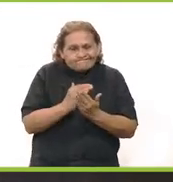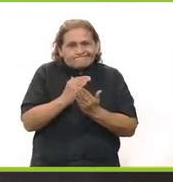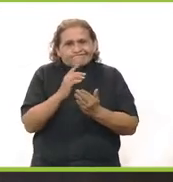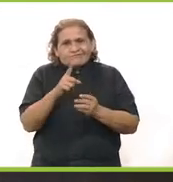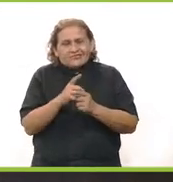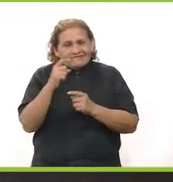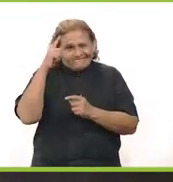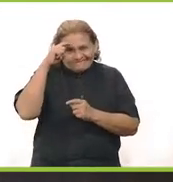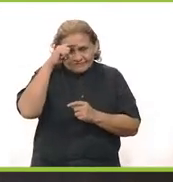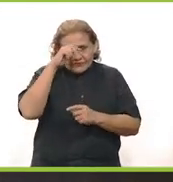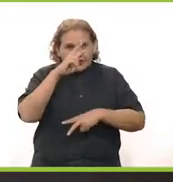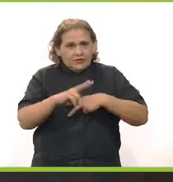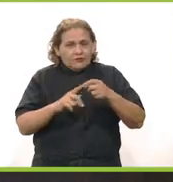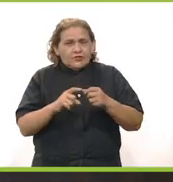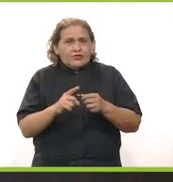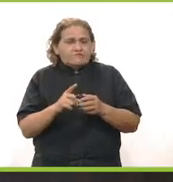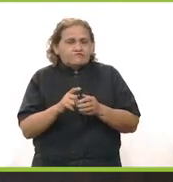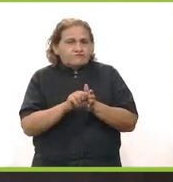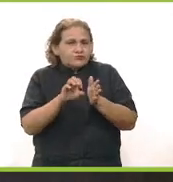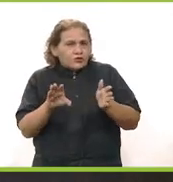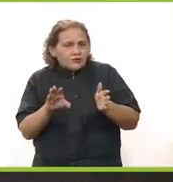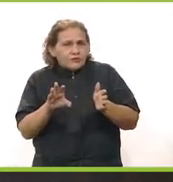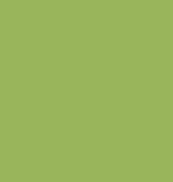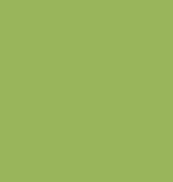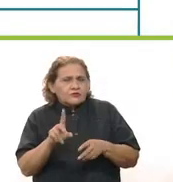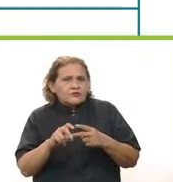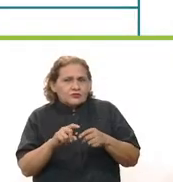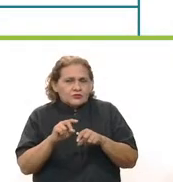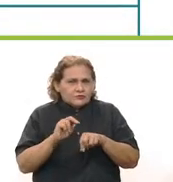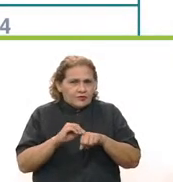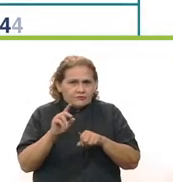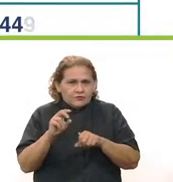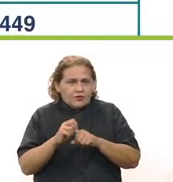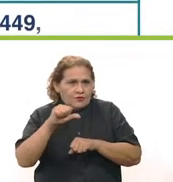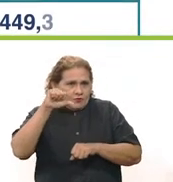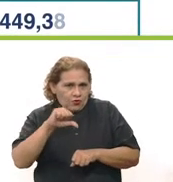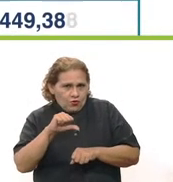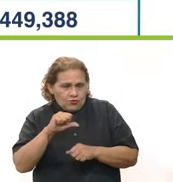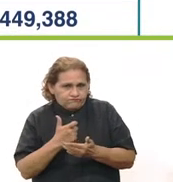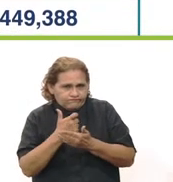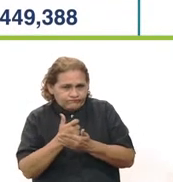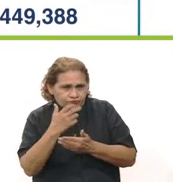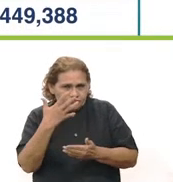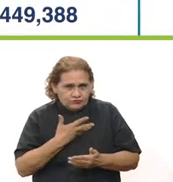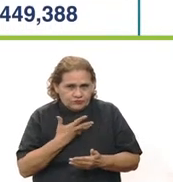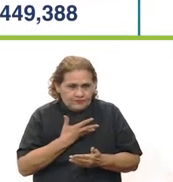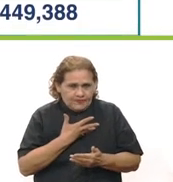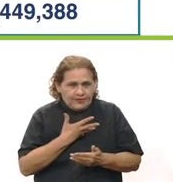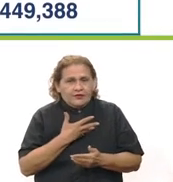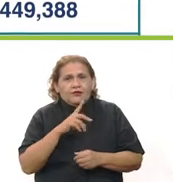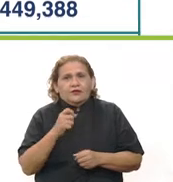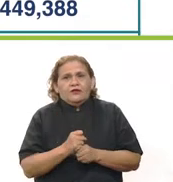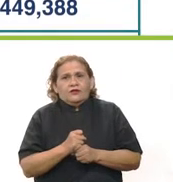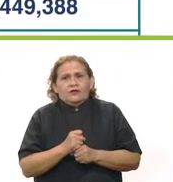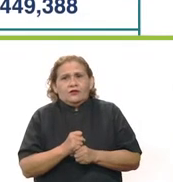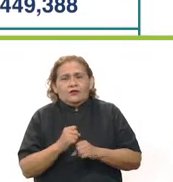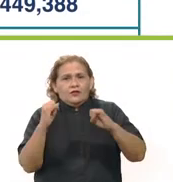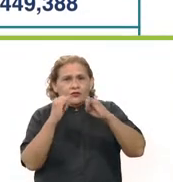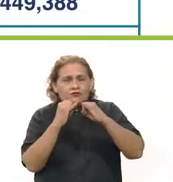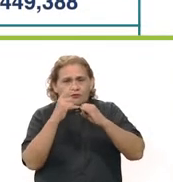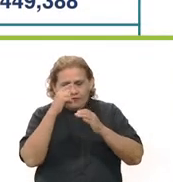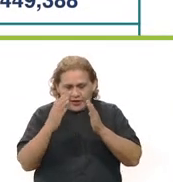esta situación presupuestaria va a ser muy complicado. Y les voy a dar algunos datos y seguramente les van a poner la tabla. Hoy con el presupuesto que tenemos